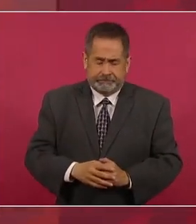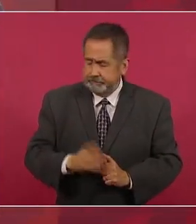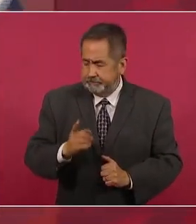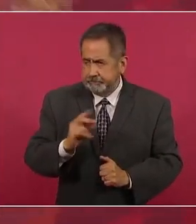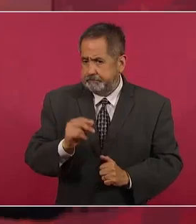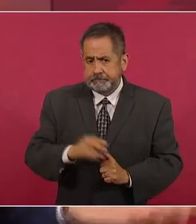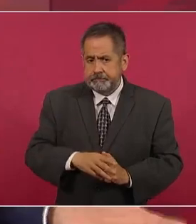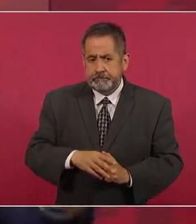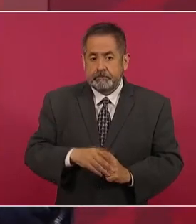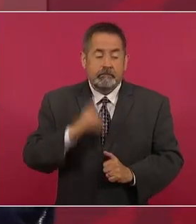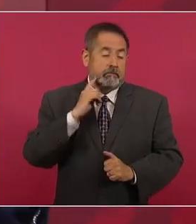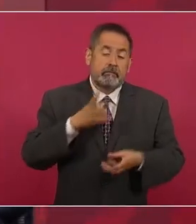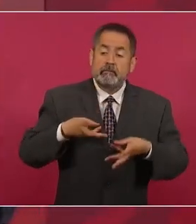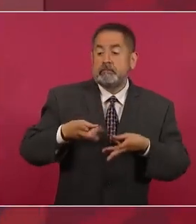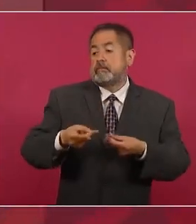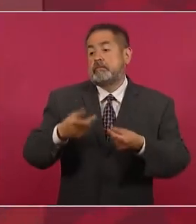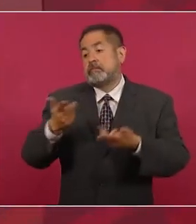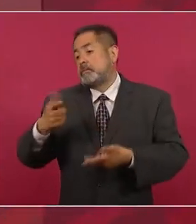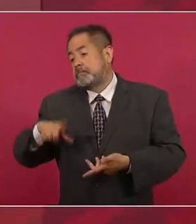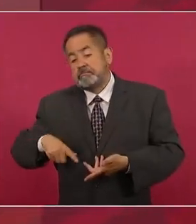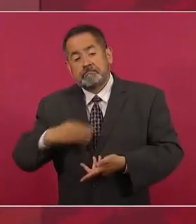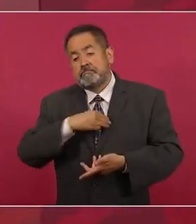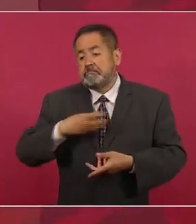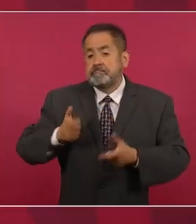todo es el llamado gasto corriente,